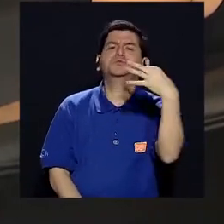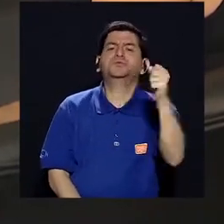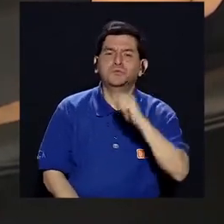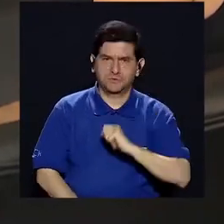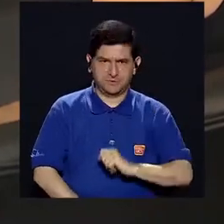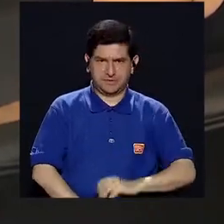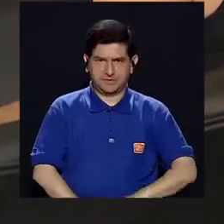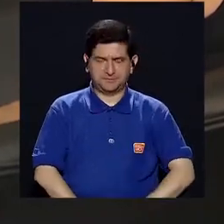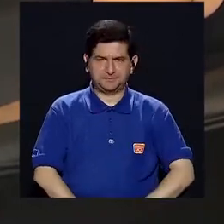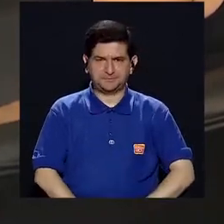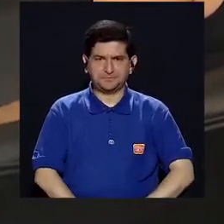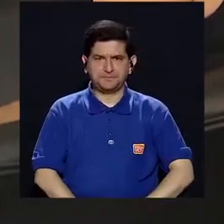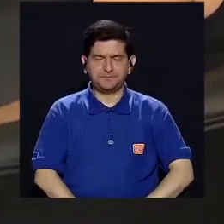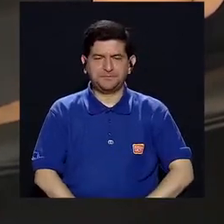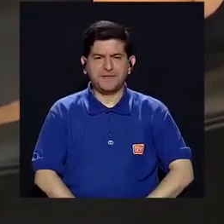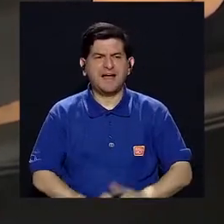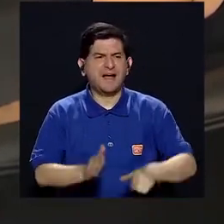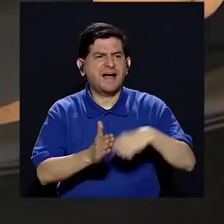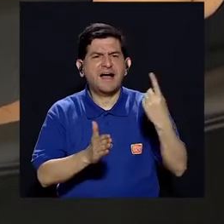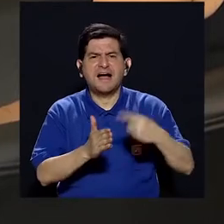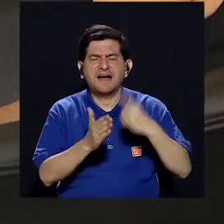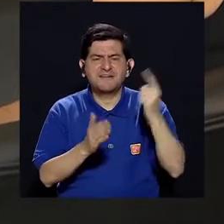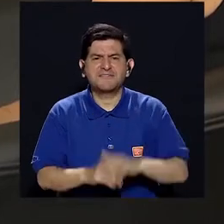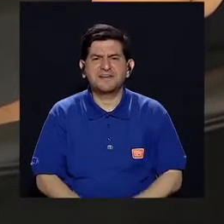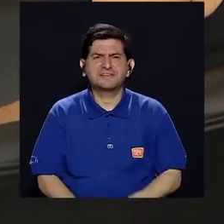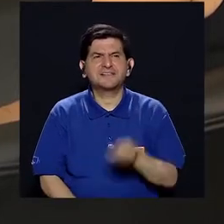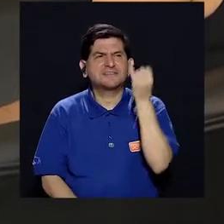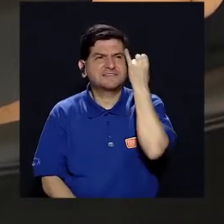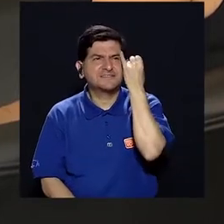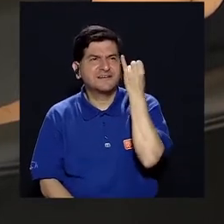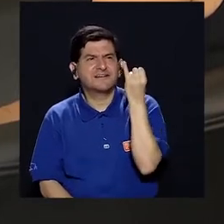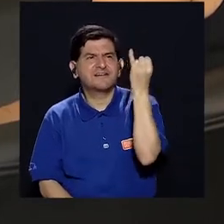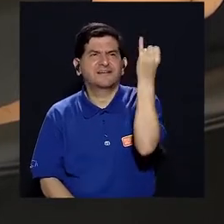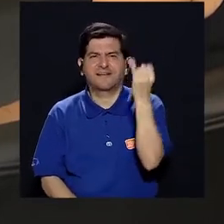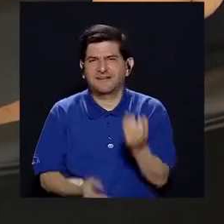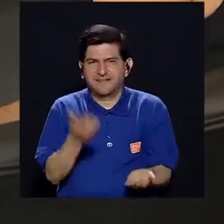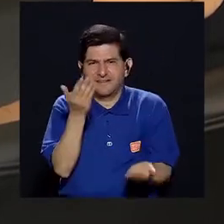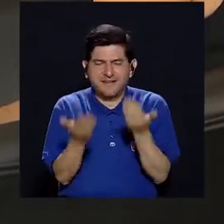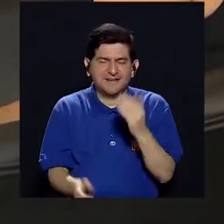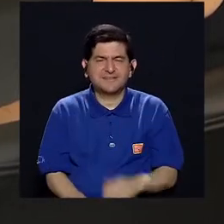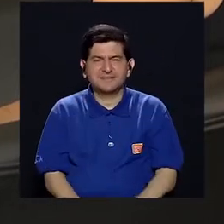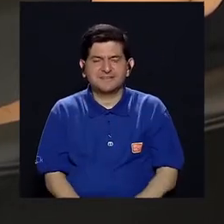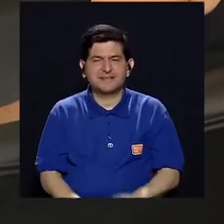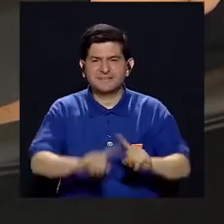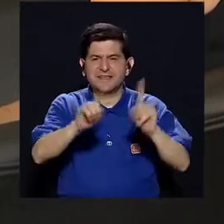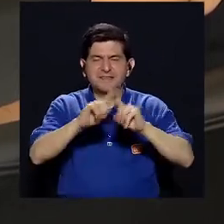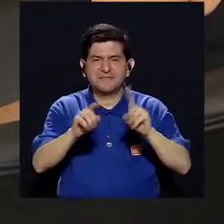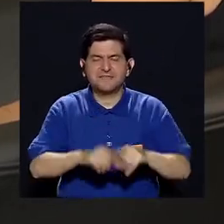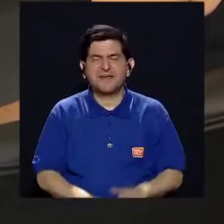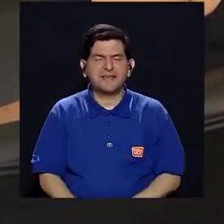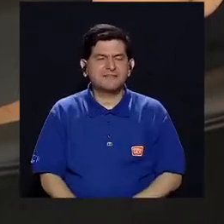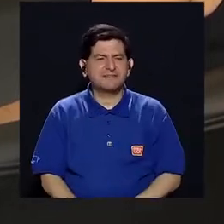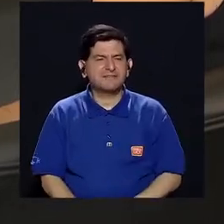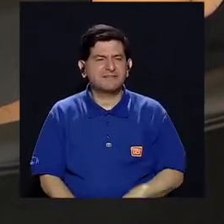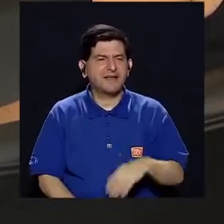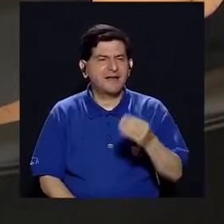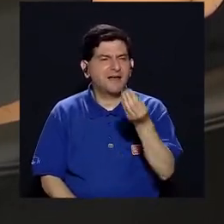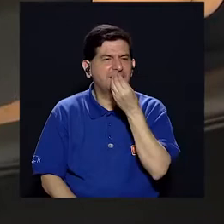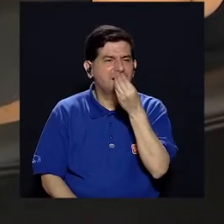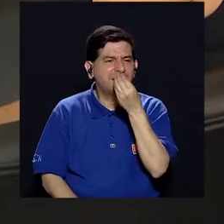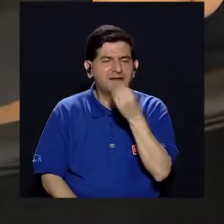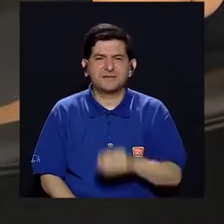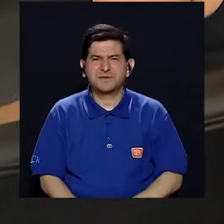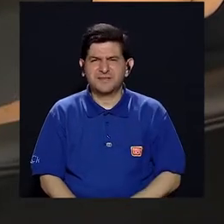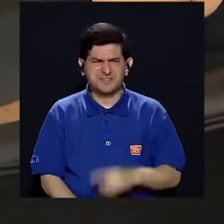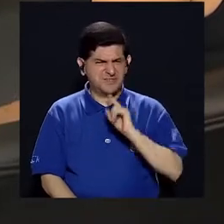diariamente, ¿verdad? Existe muchas veces en estas corrientes nutricionales, por decirlo de alguna